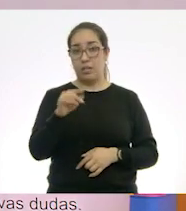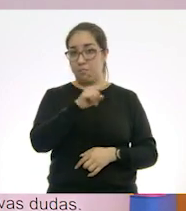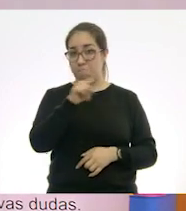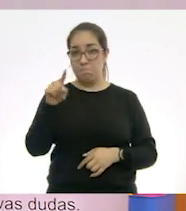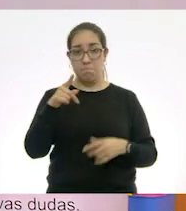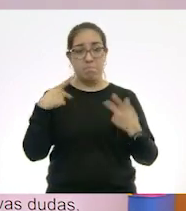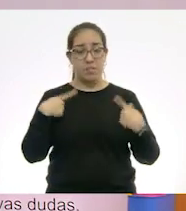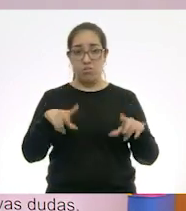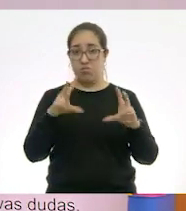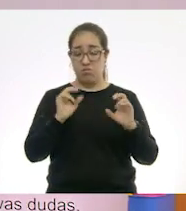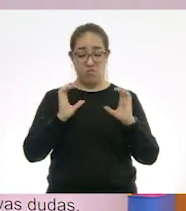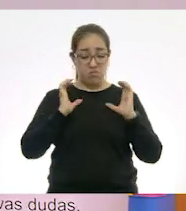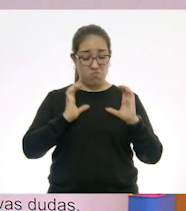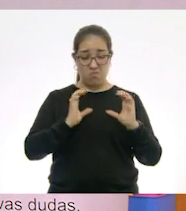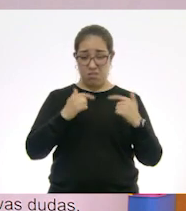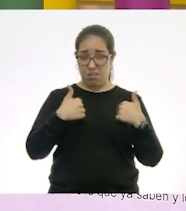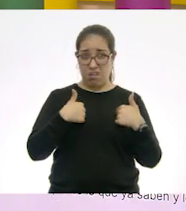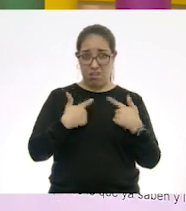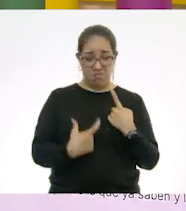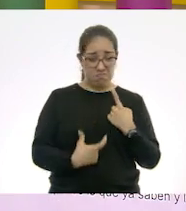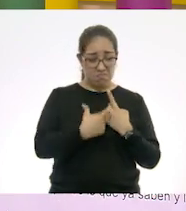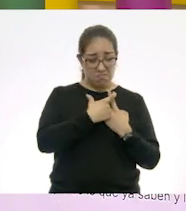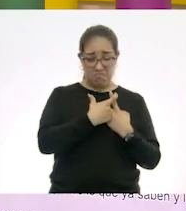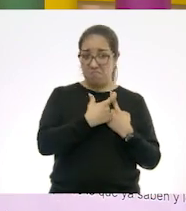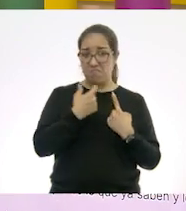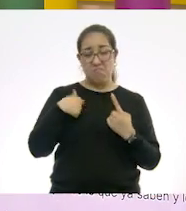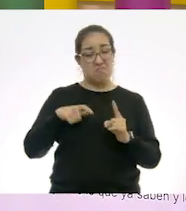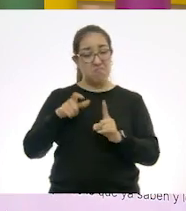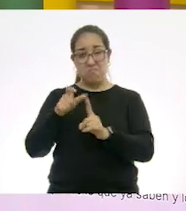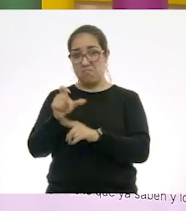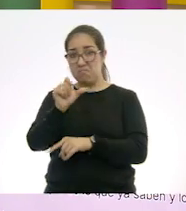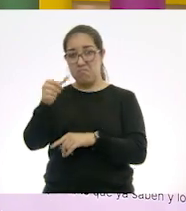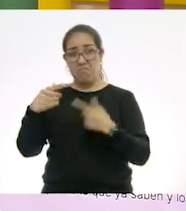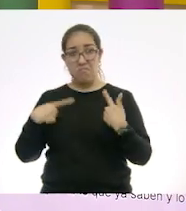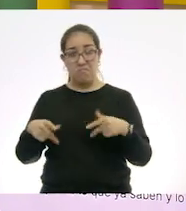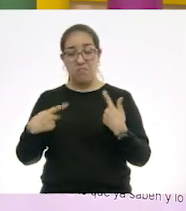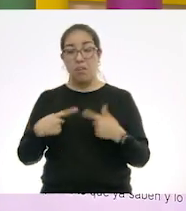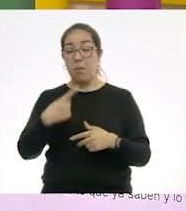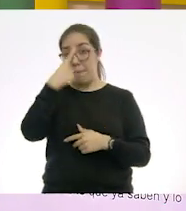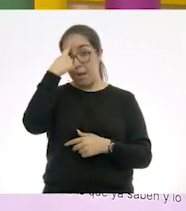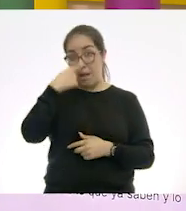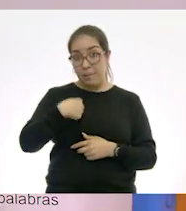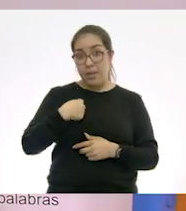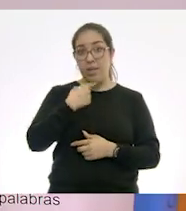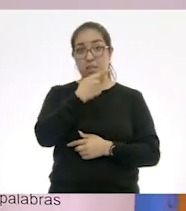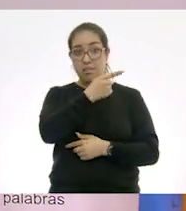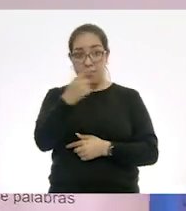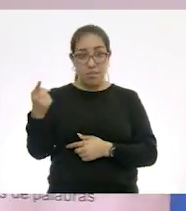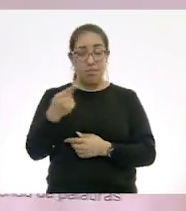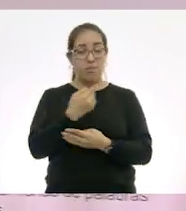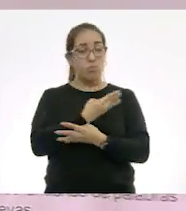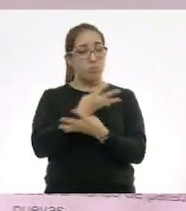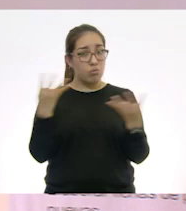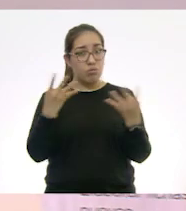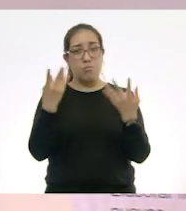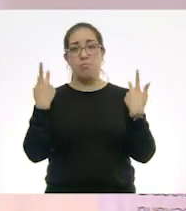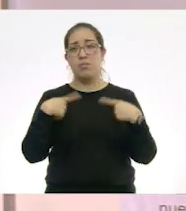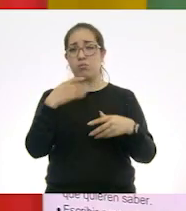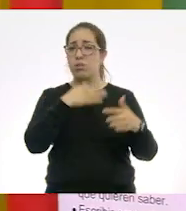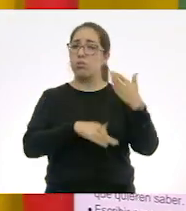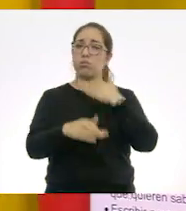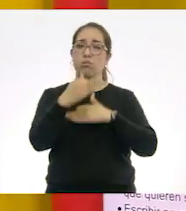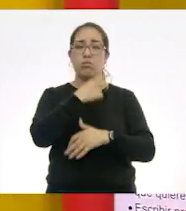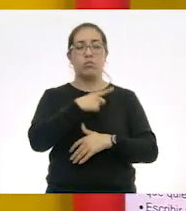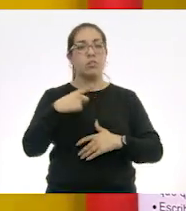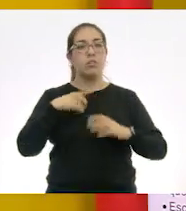yo no cuido al otro. Es por mí, por ti y por todos los demás. Así es de sencillo. Oiga, maestro